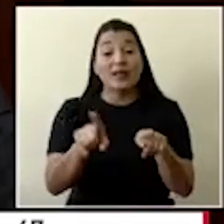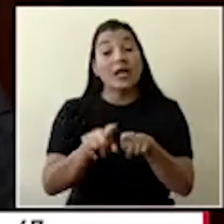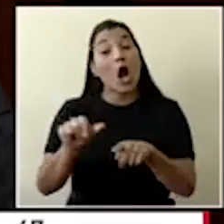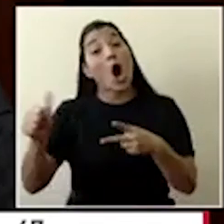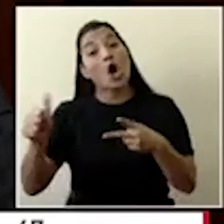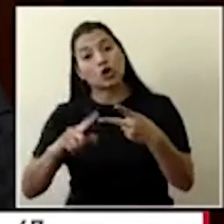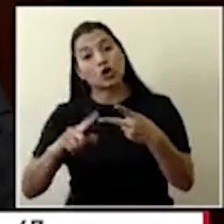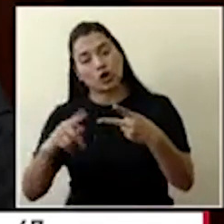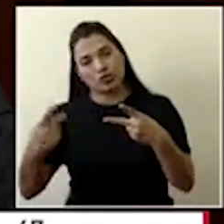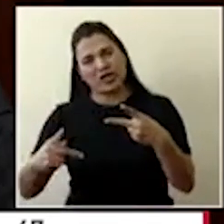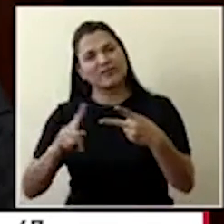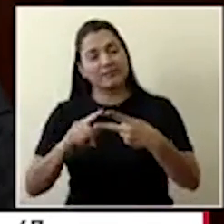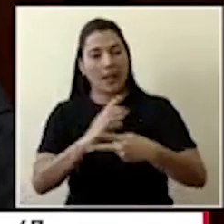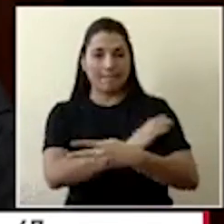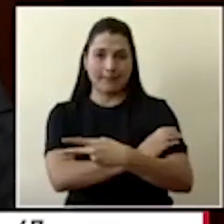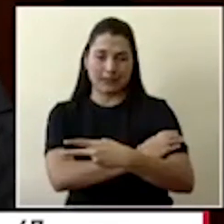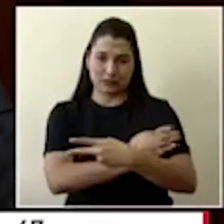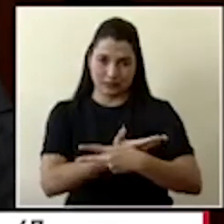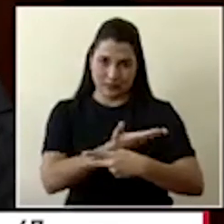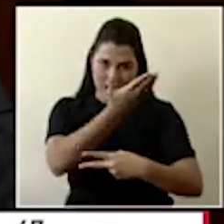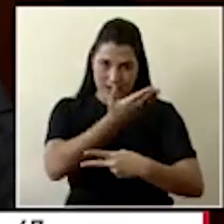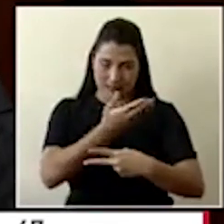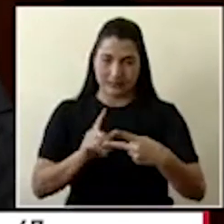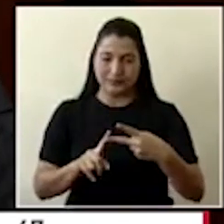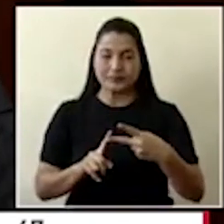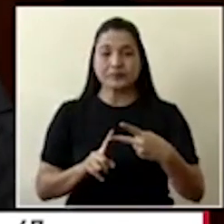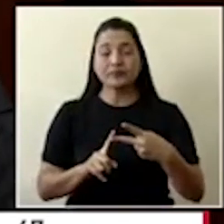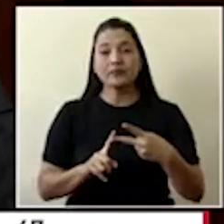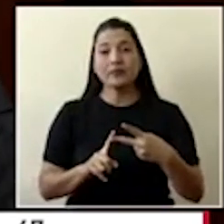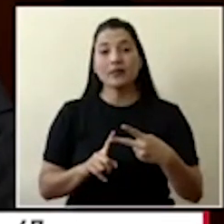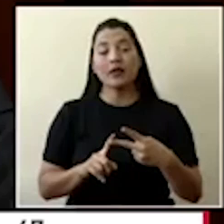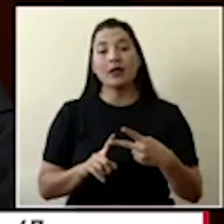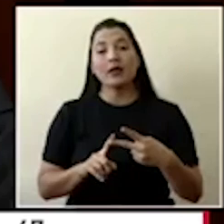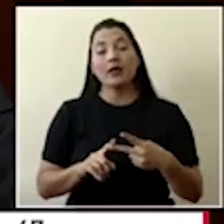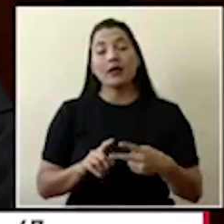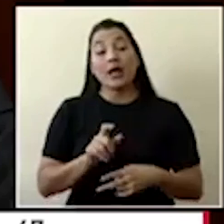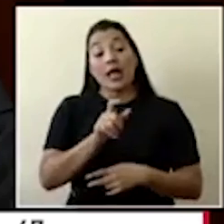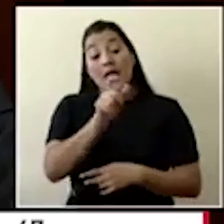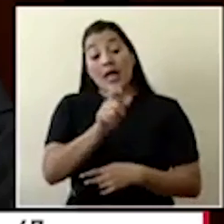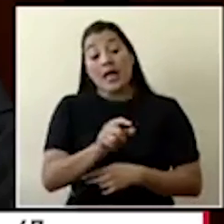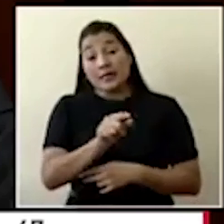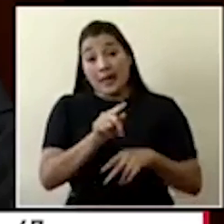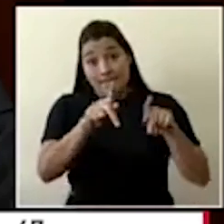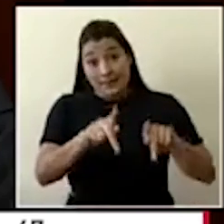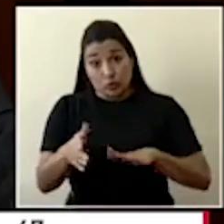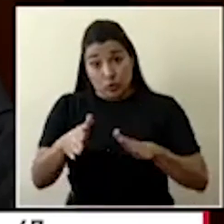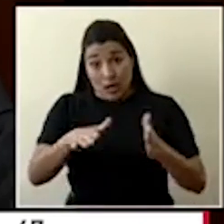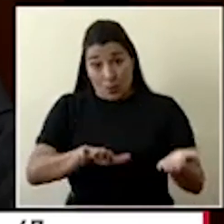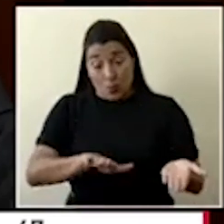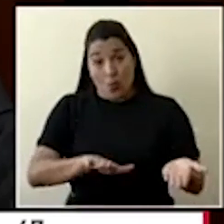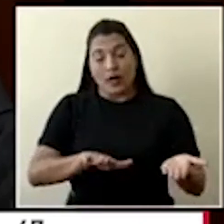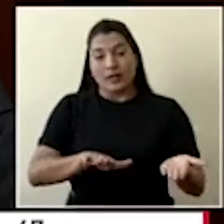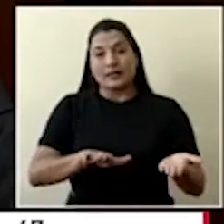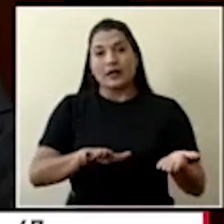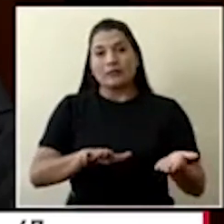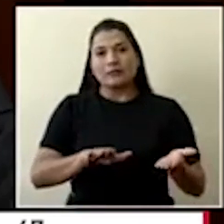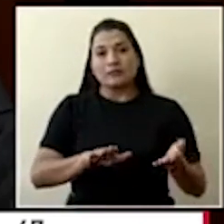arterial alta de hipertensión. El diagnóstico de esta persona fallecida fue el primero de abril.